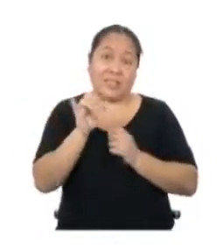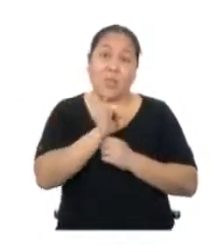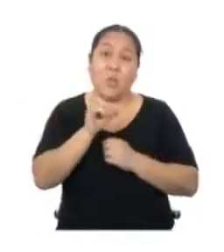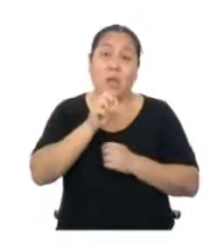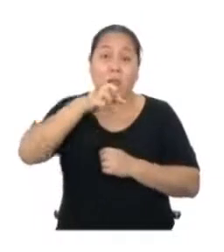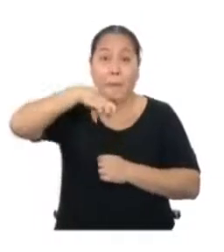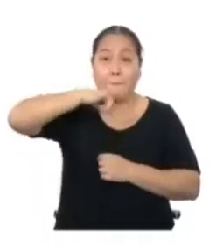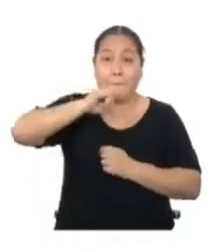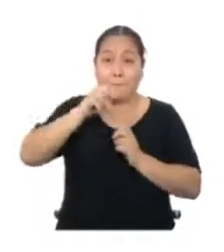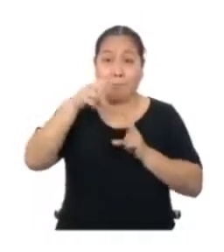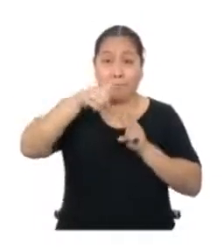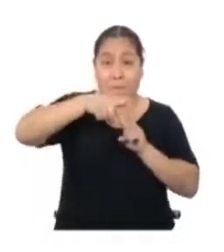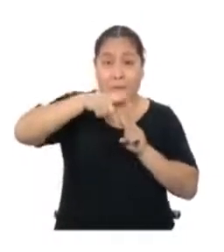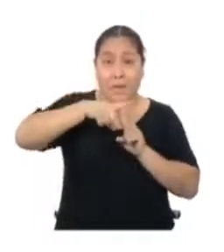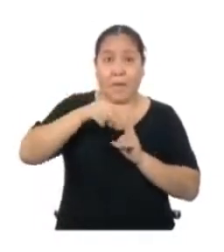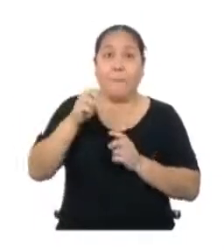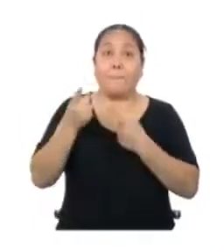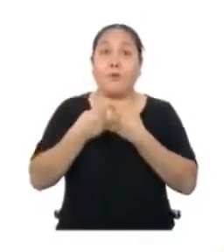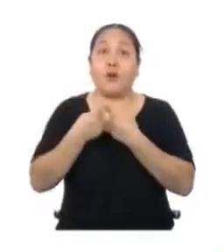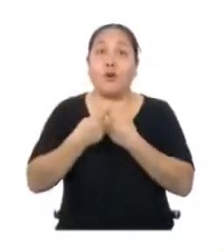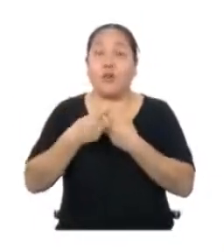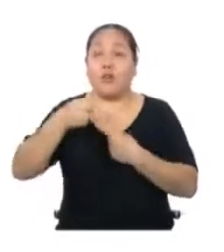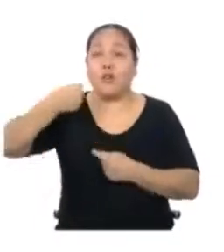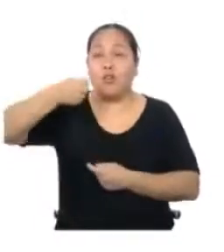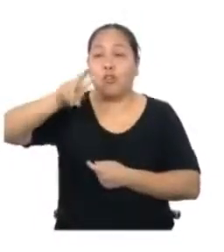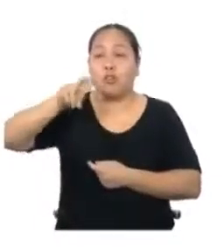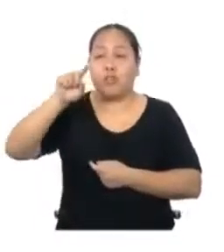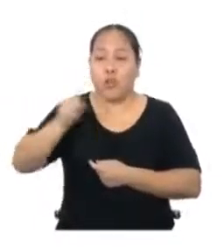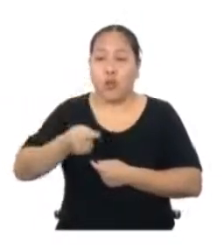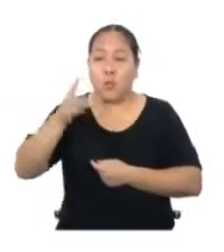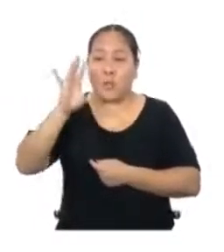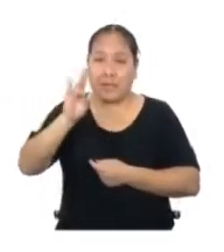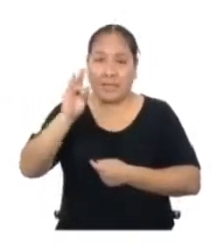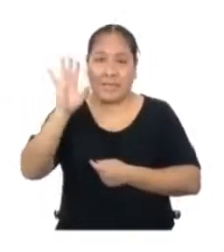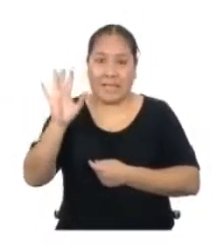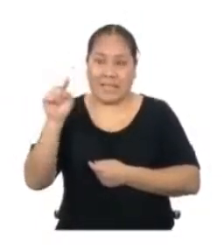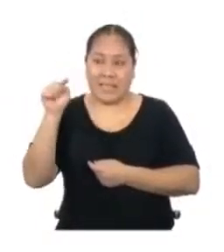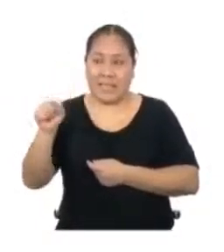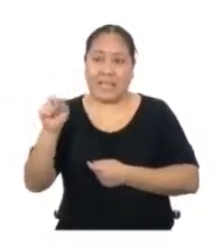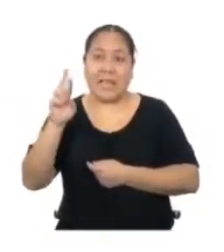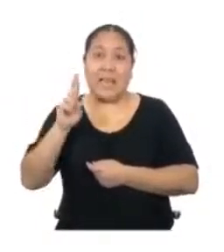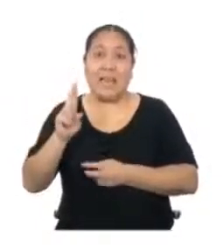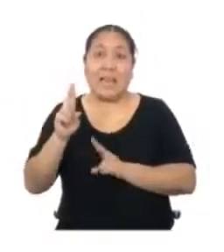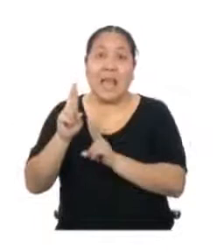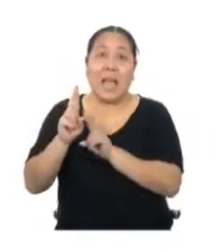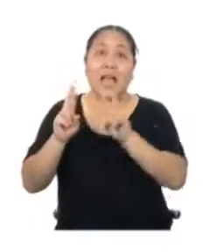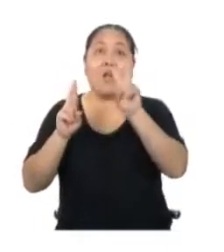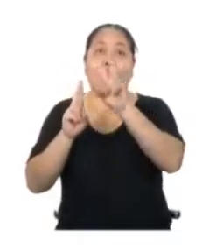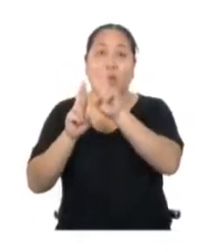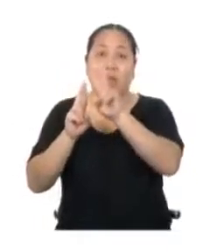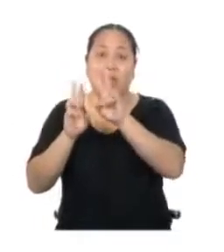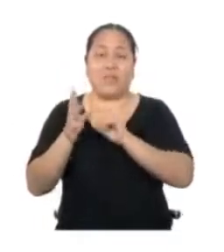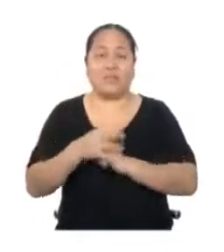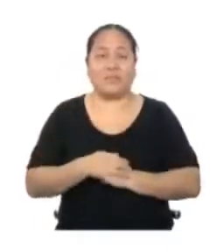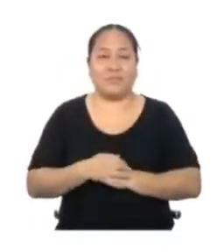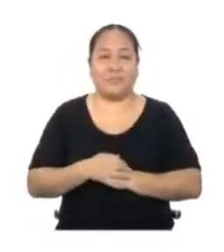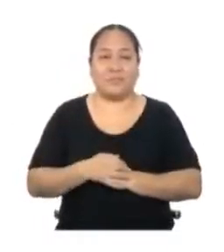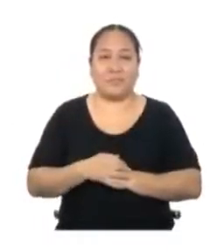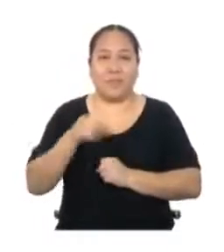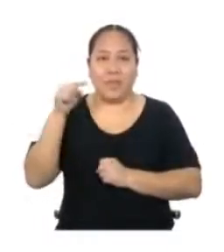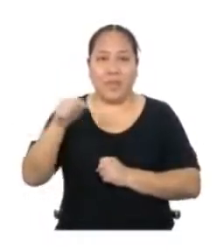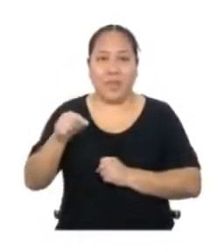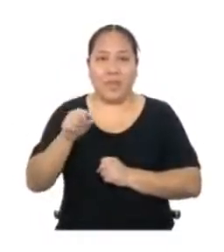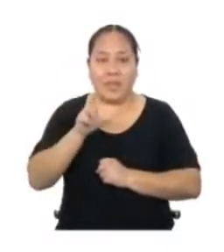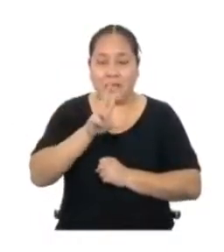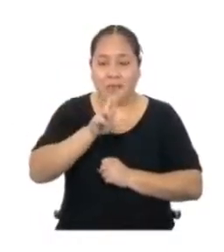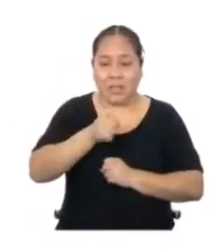Por 12,75 Que es la medida del radio elevado al cuadrado Entonces, es igual